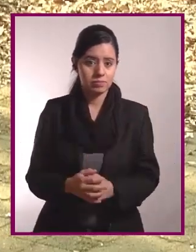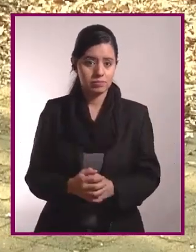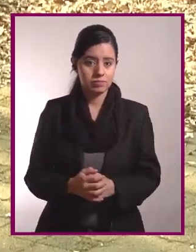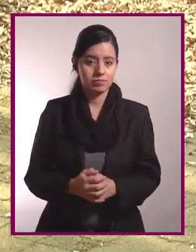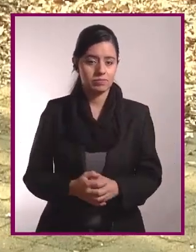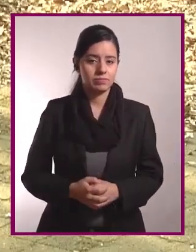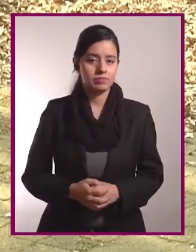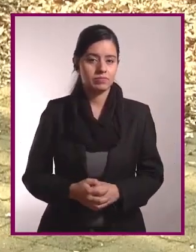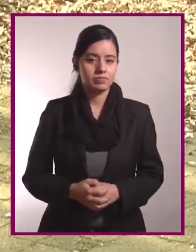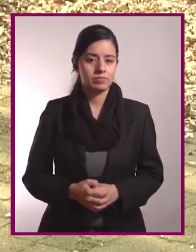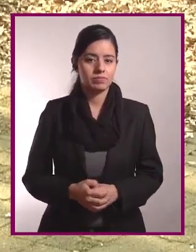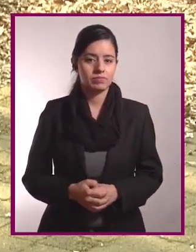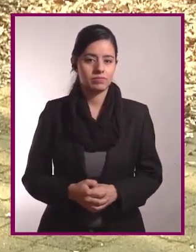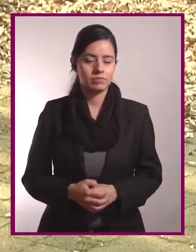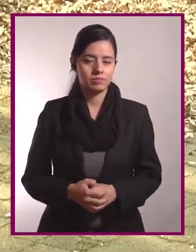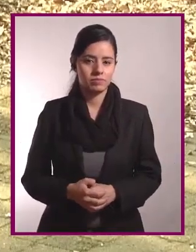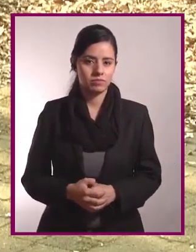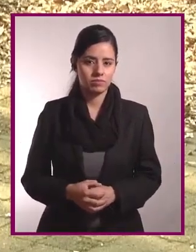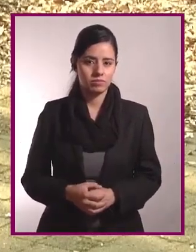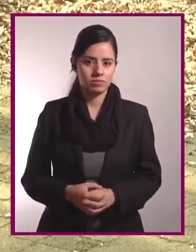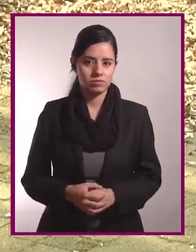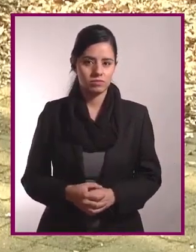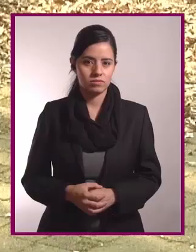y abrimos y cerramos.